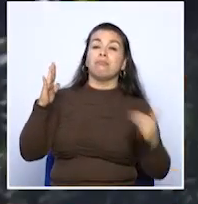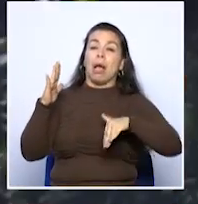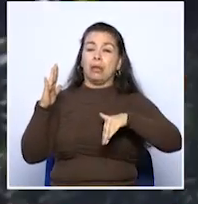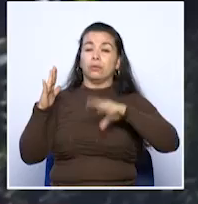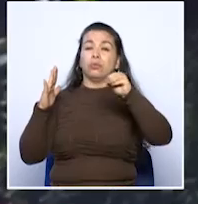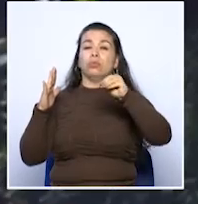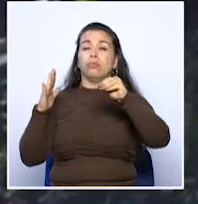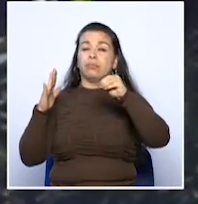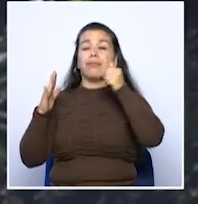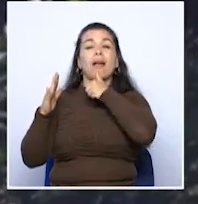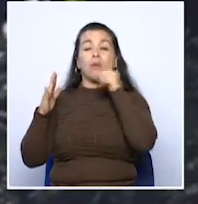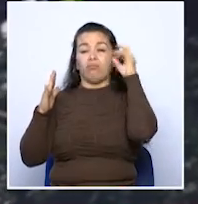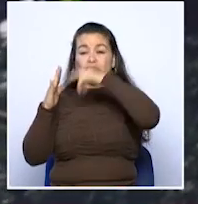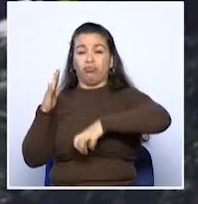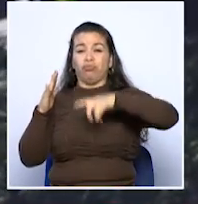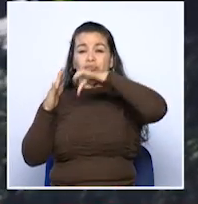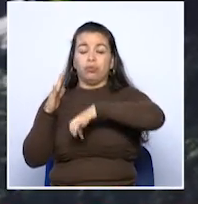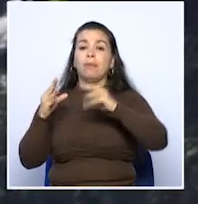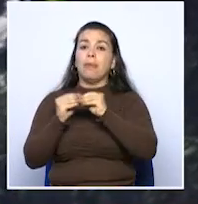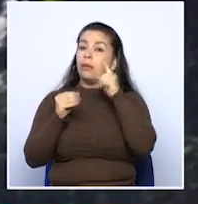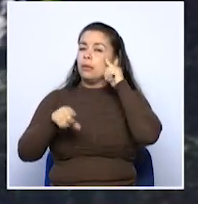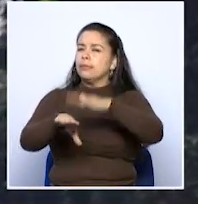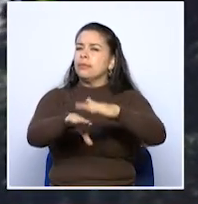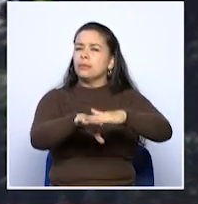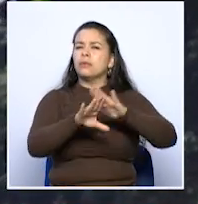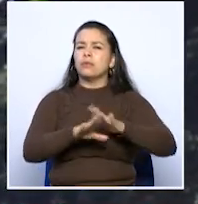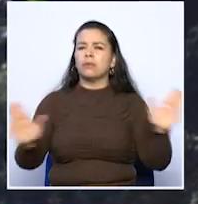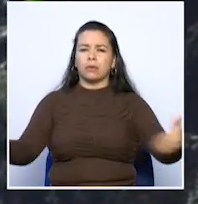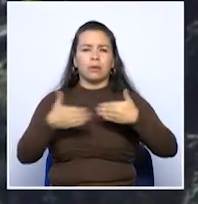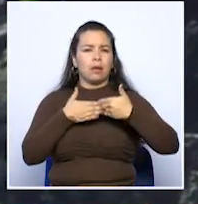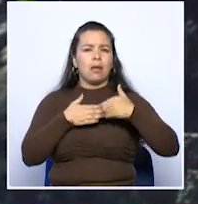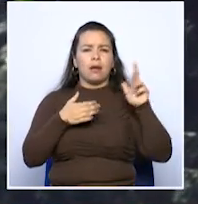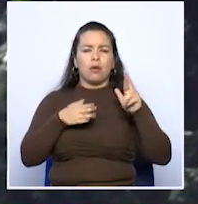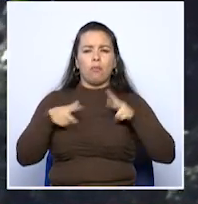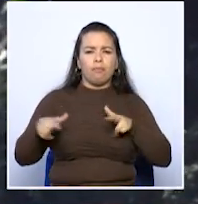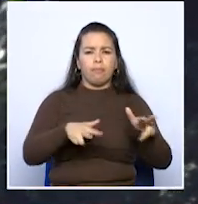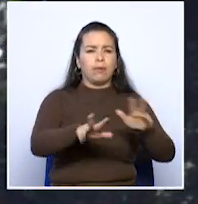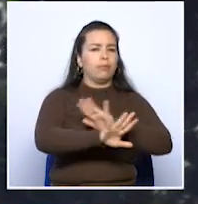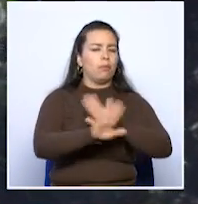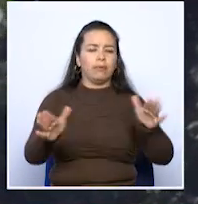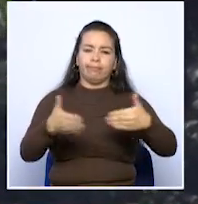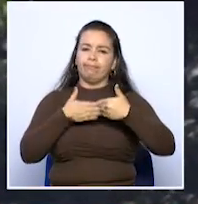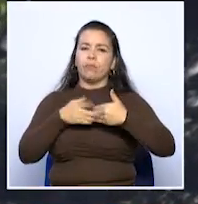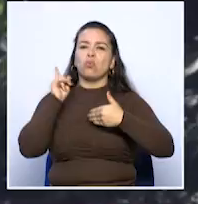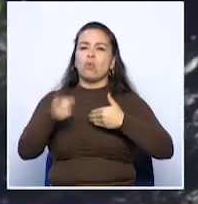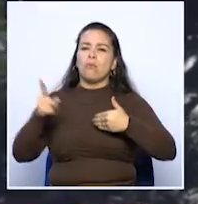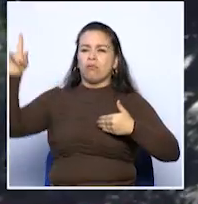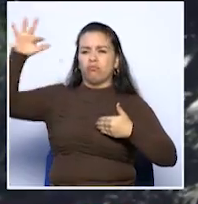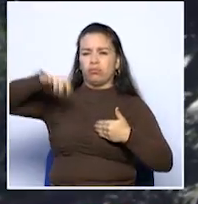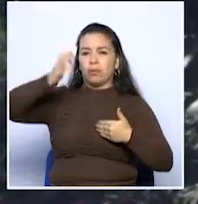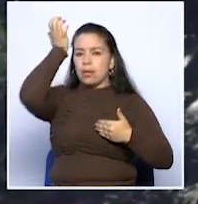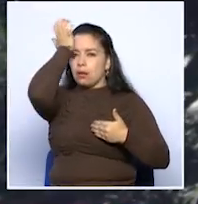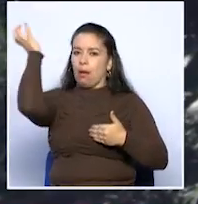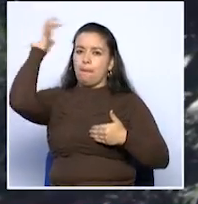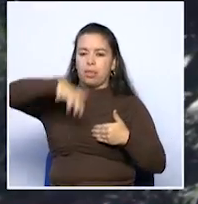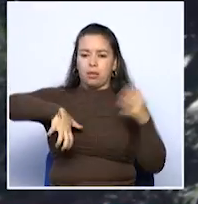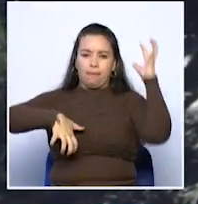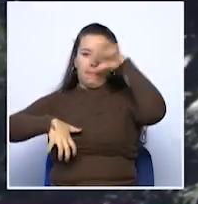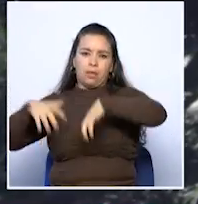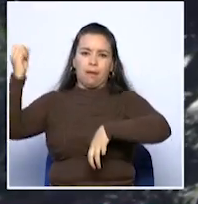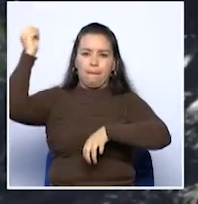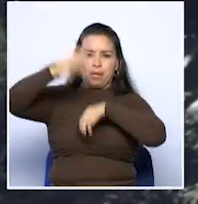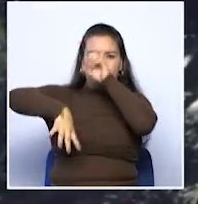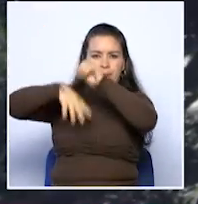aguas. En otros hechos en materia invernal sigue cerrada la vía Río Verde Barragán por cuenta del deslizamiento y el desprendimiento constante de rocas